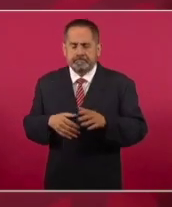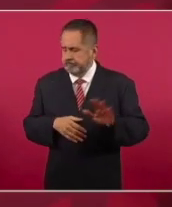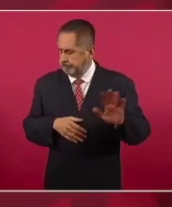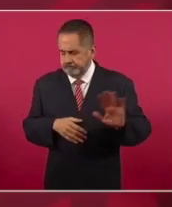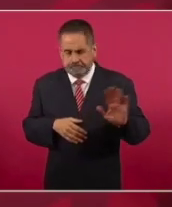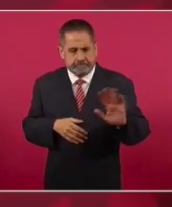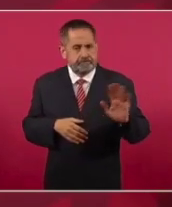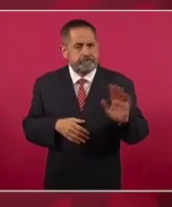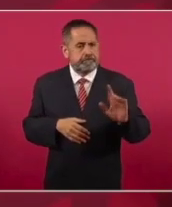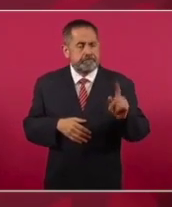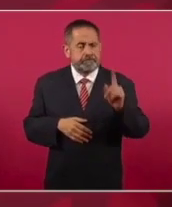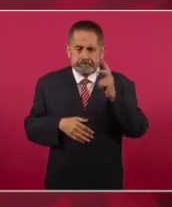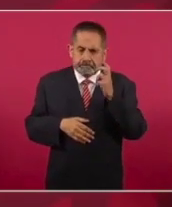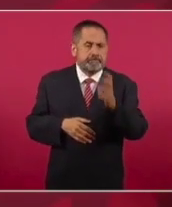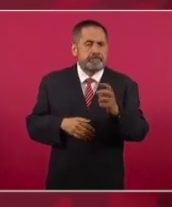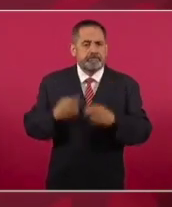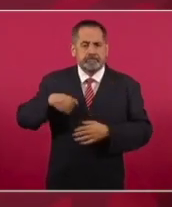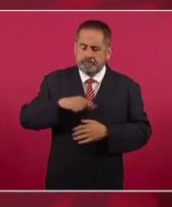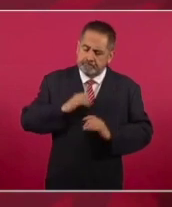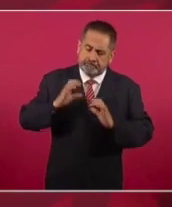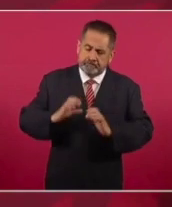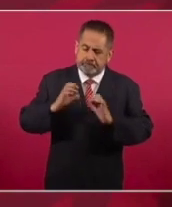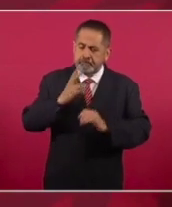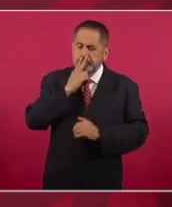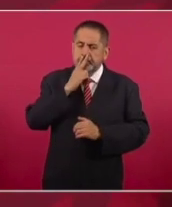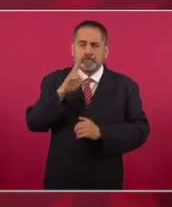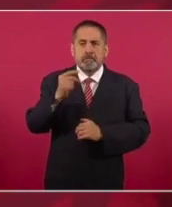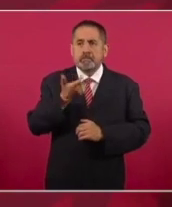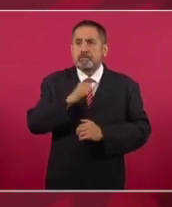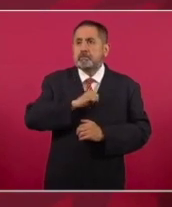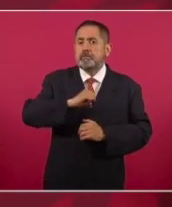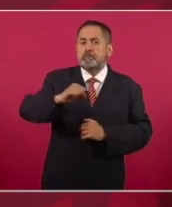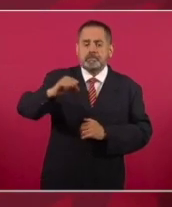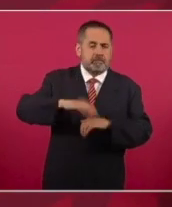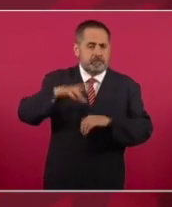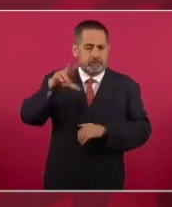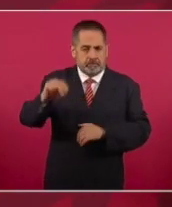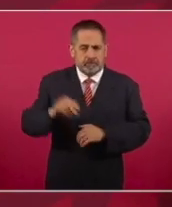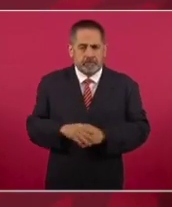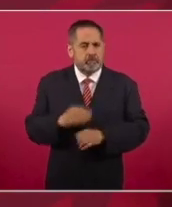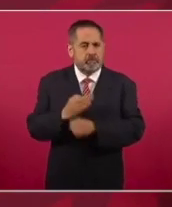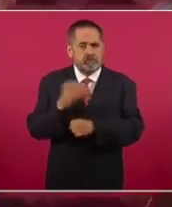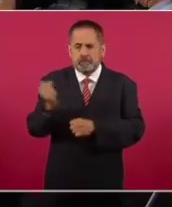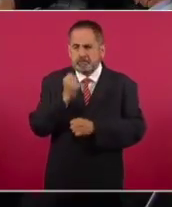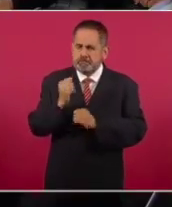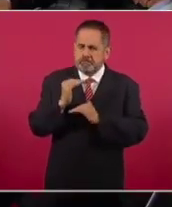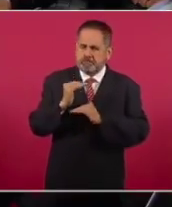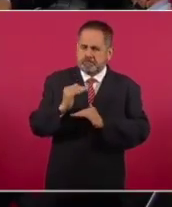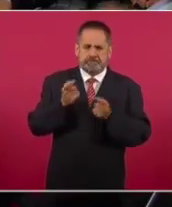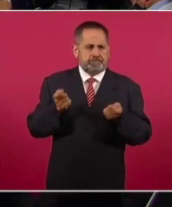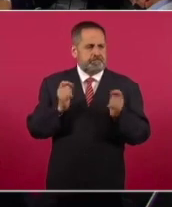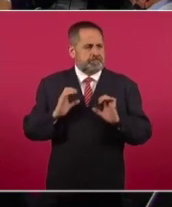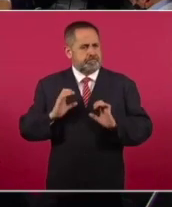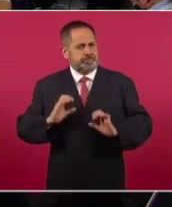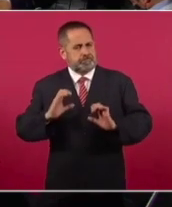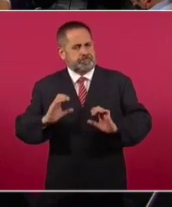y tenemos que cuidar que no haya inflación. afortunadamente lo estamos logrando y